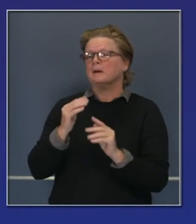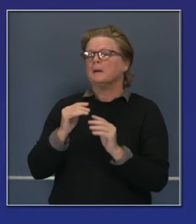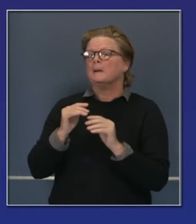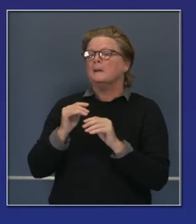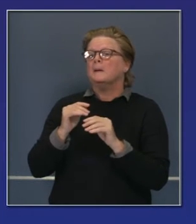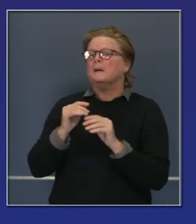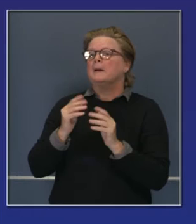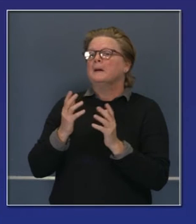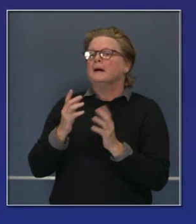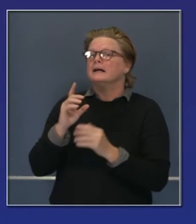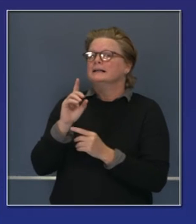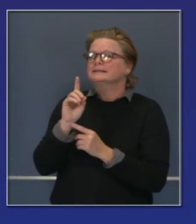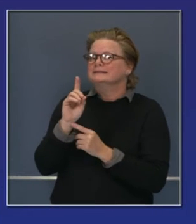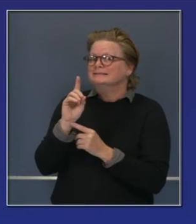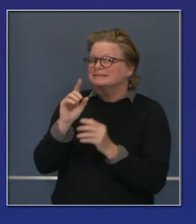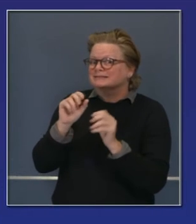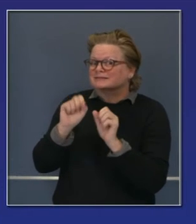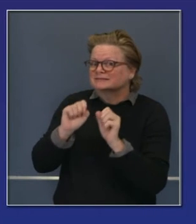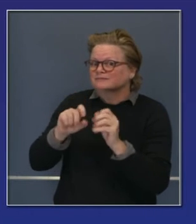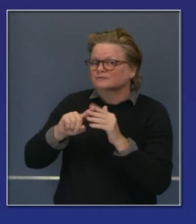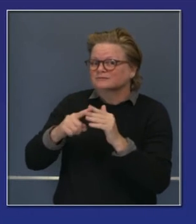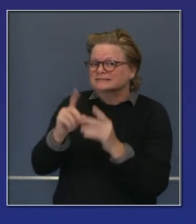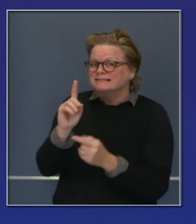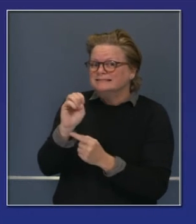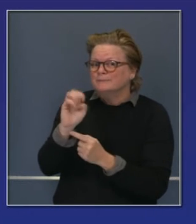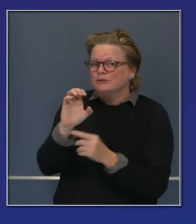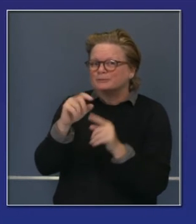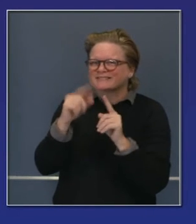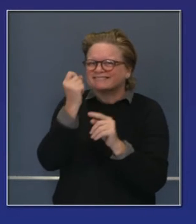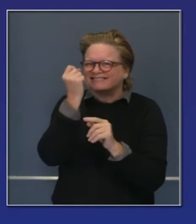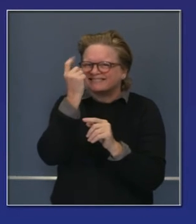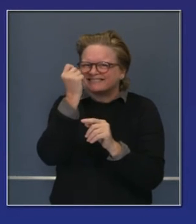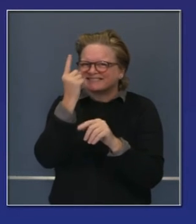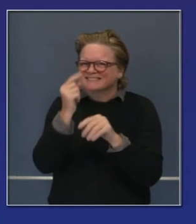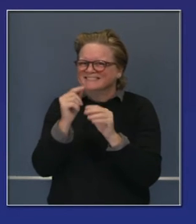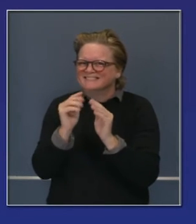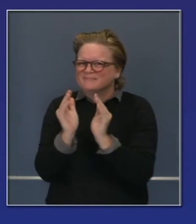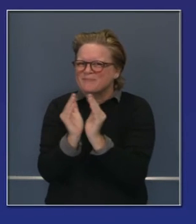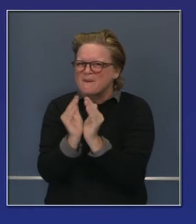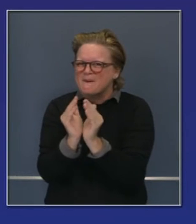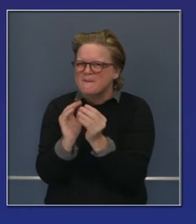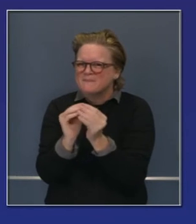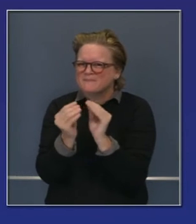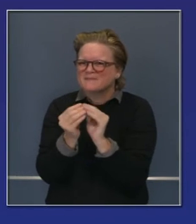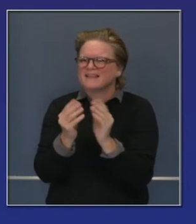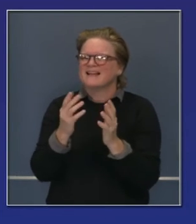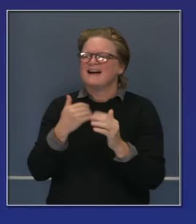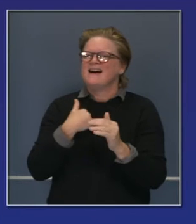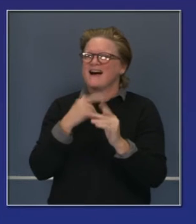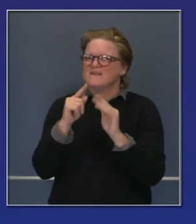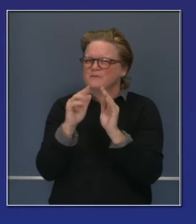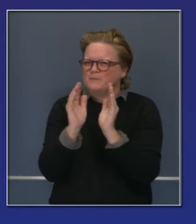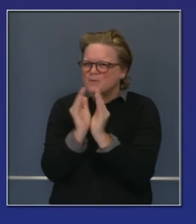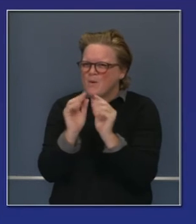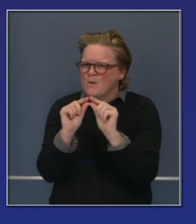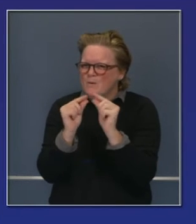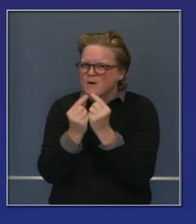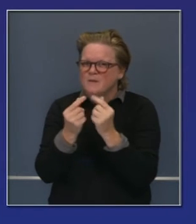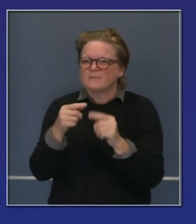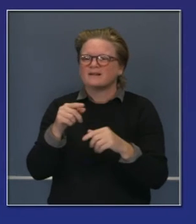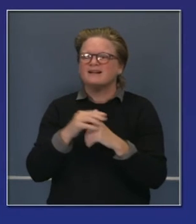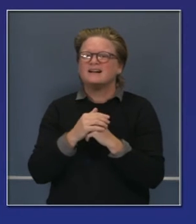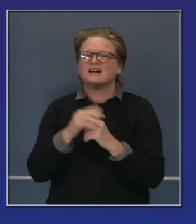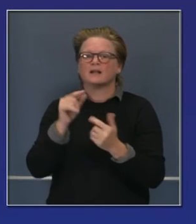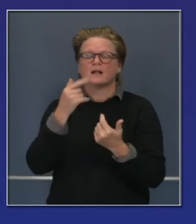disponibles en diciembre. Pero, ¿qué tal usted y otros que no están en esta lista? Si no es trabajador de salubridad,